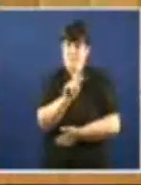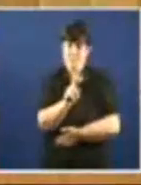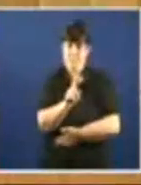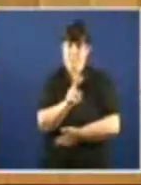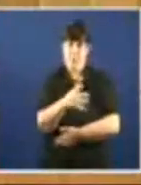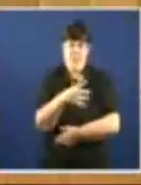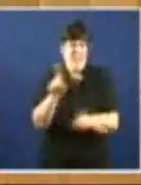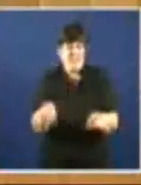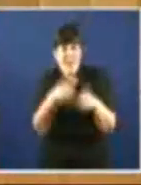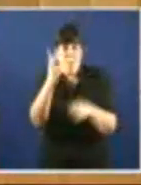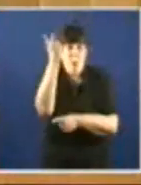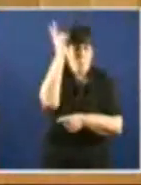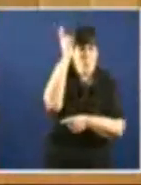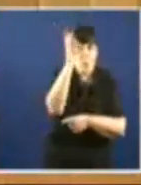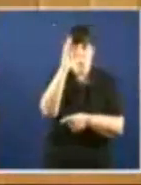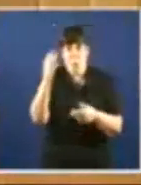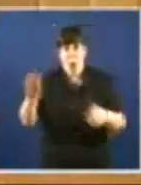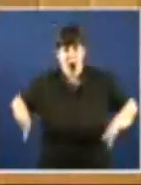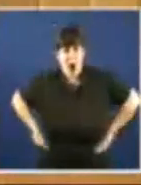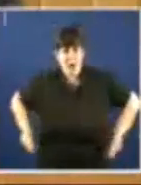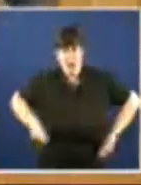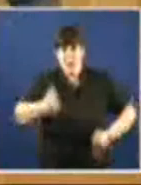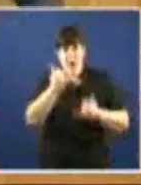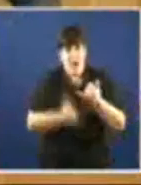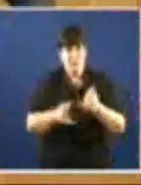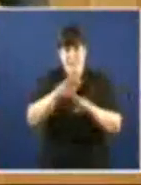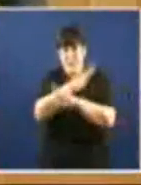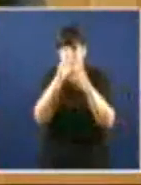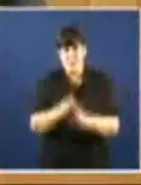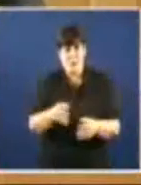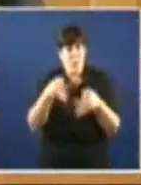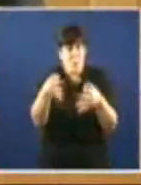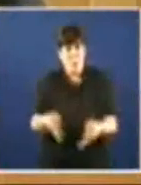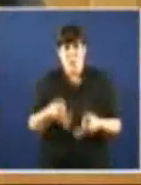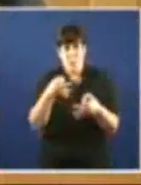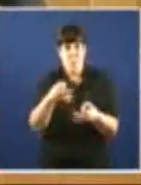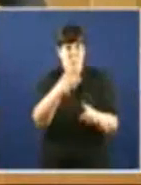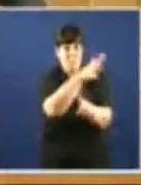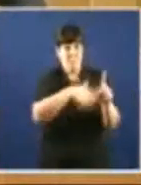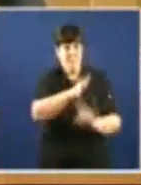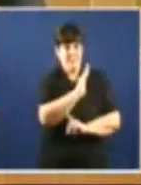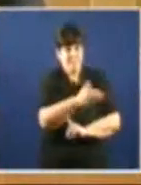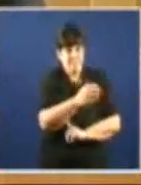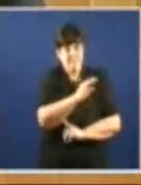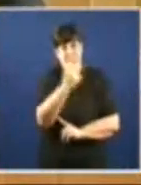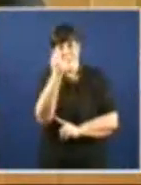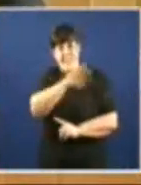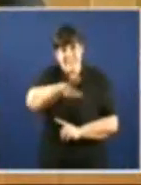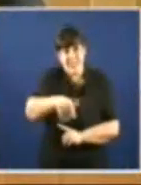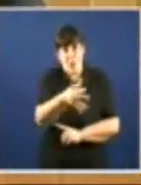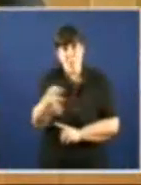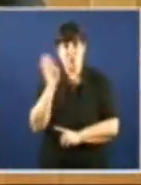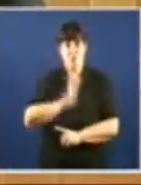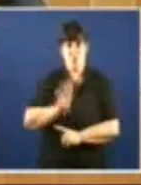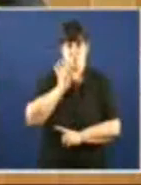Argentina, Gana ou Ruanda Os resultados Foron sempre os mesmos Dano ambiental Saqueo e corrupción As cámaras de